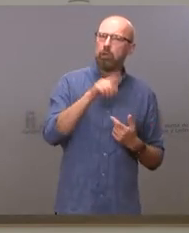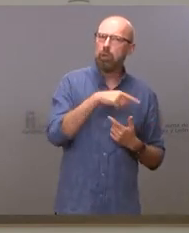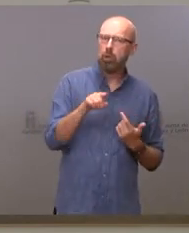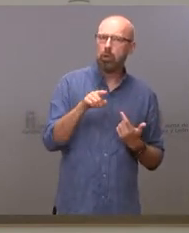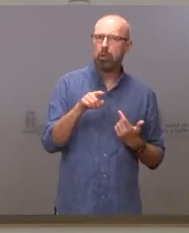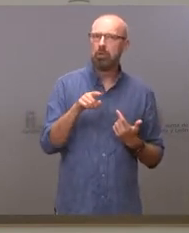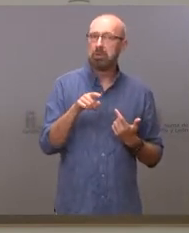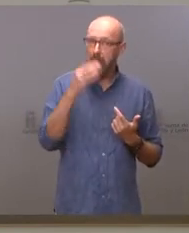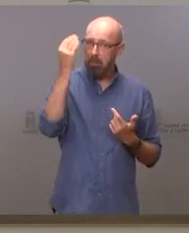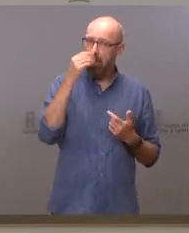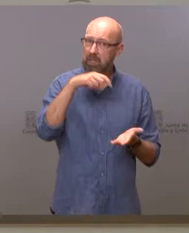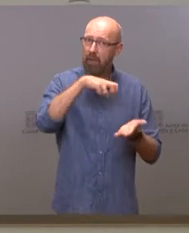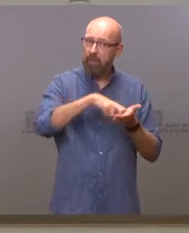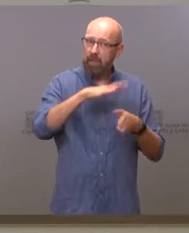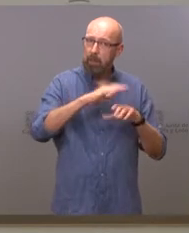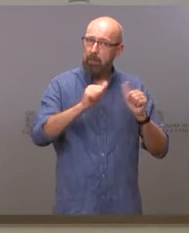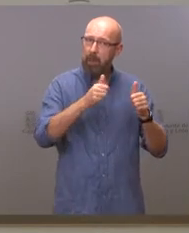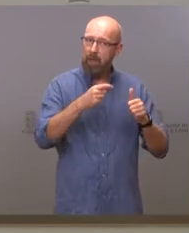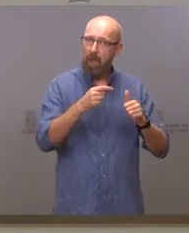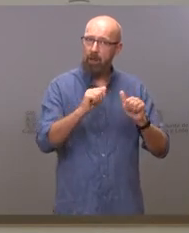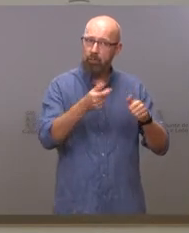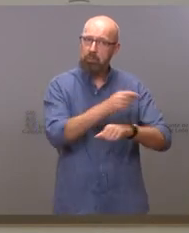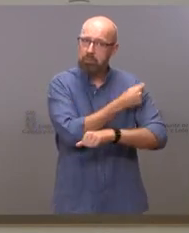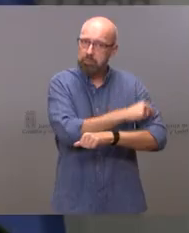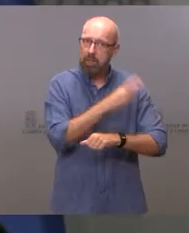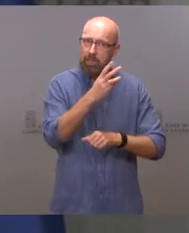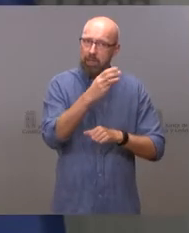cuanto se apruebe, poder ponerlo en marcha. Gracias.